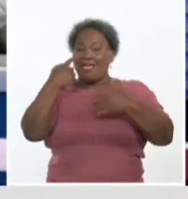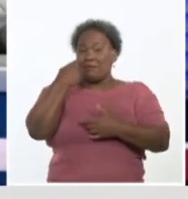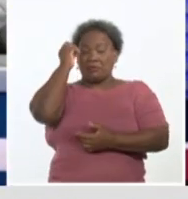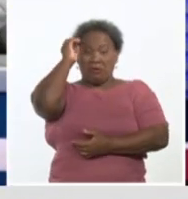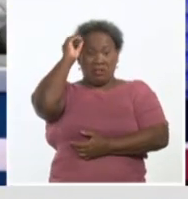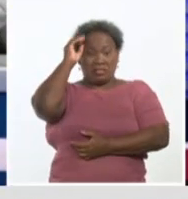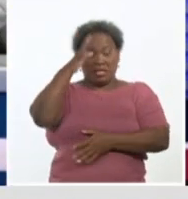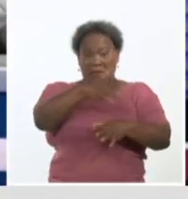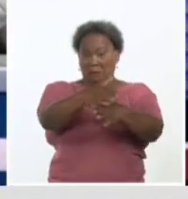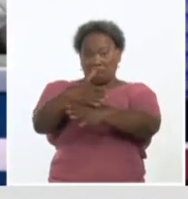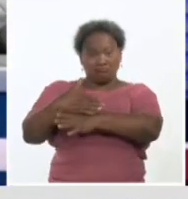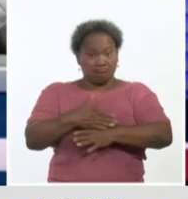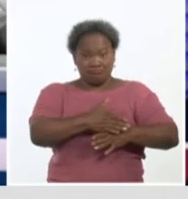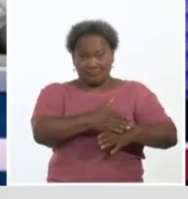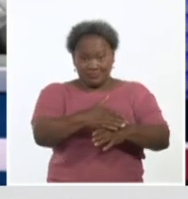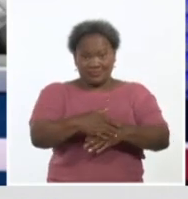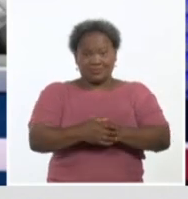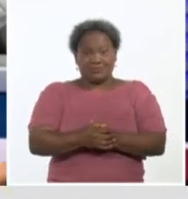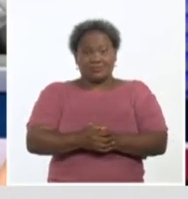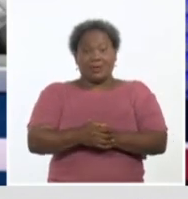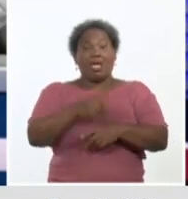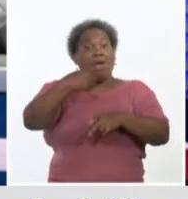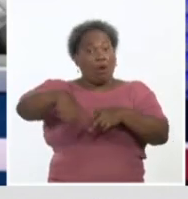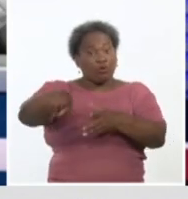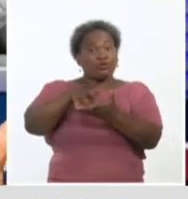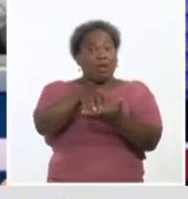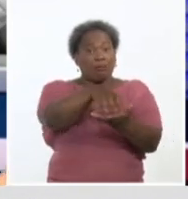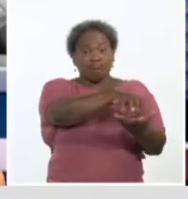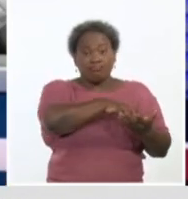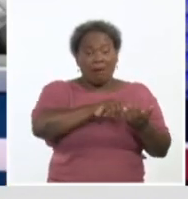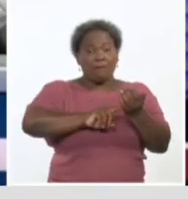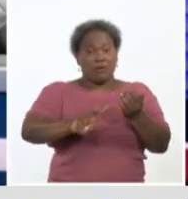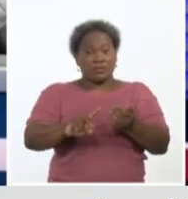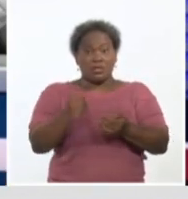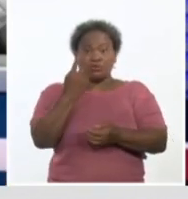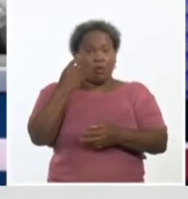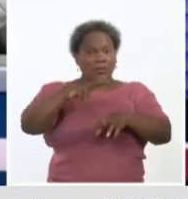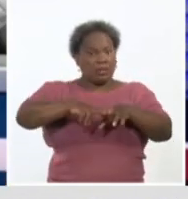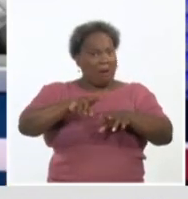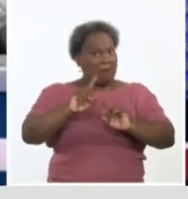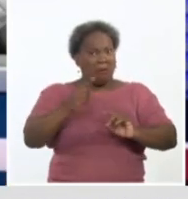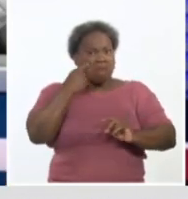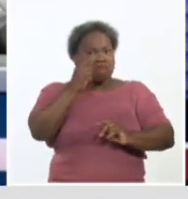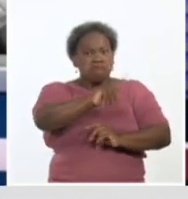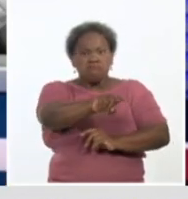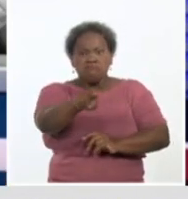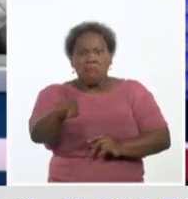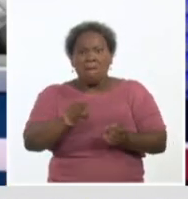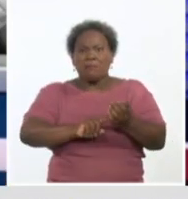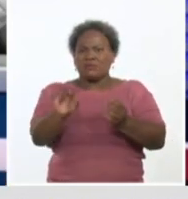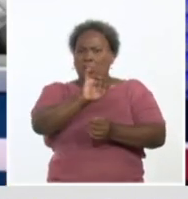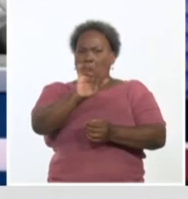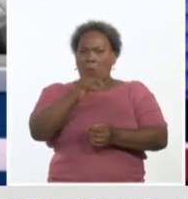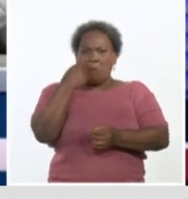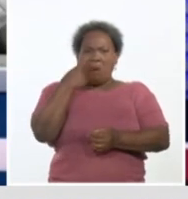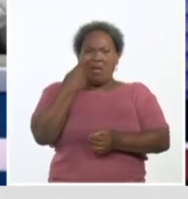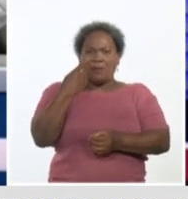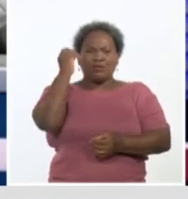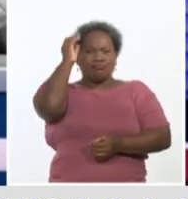diversas también en otros territorios, no solo en la capital del país, que como usted bien señalaba, comenzó la intervención